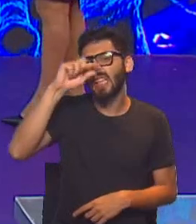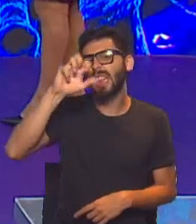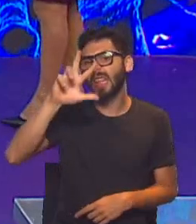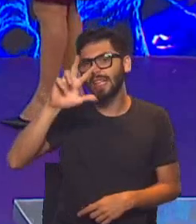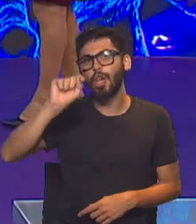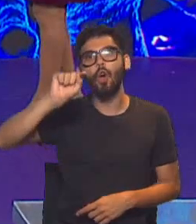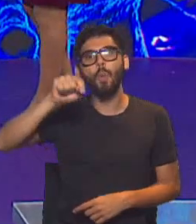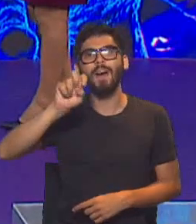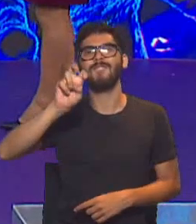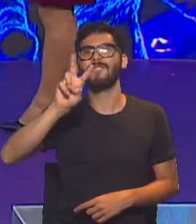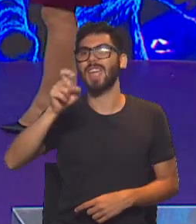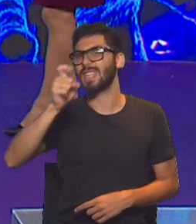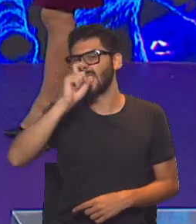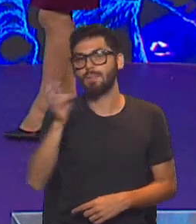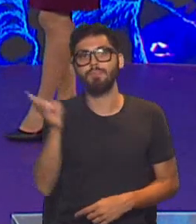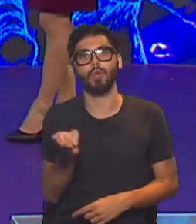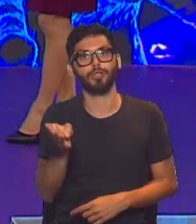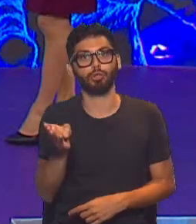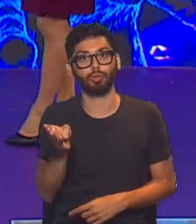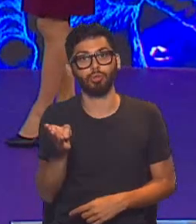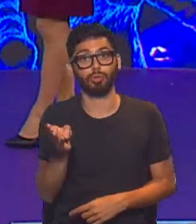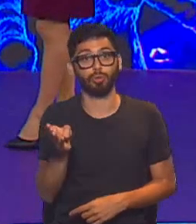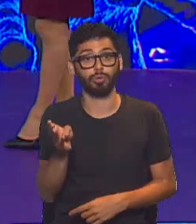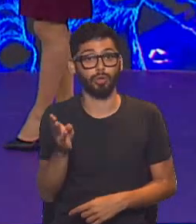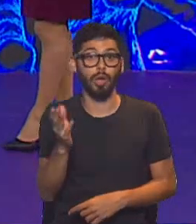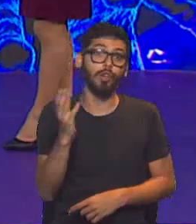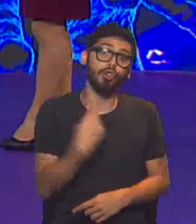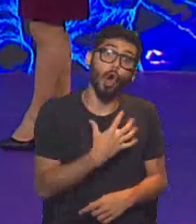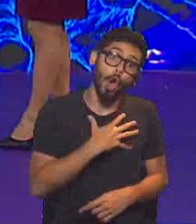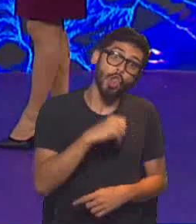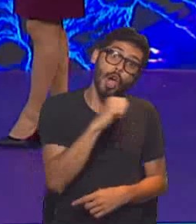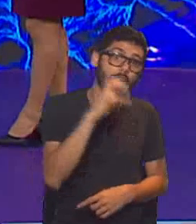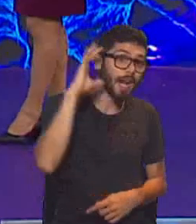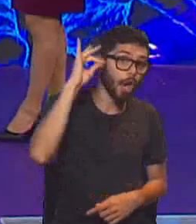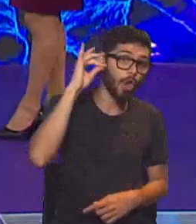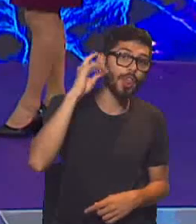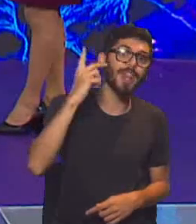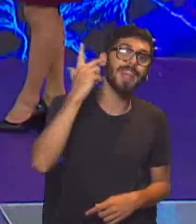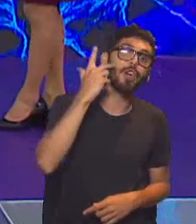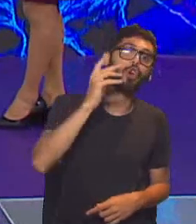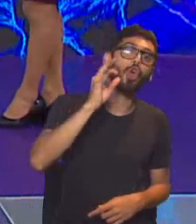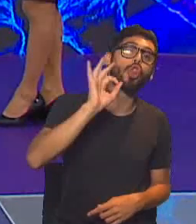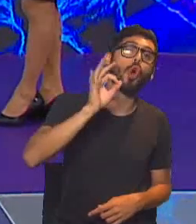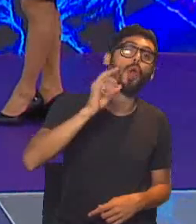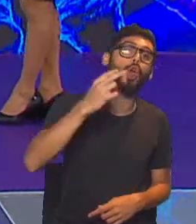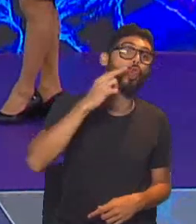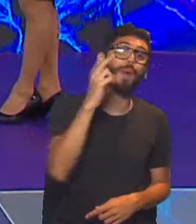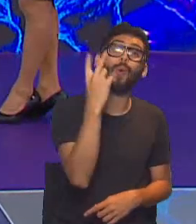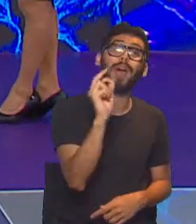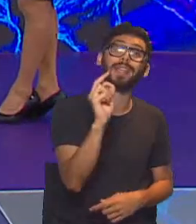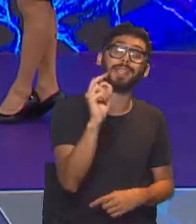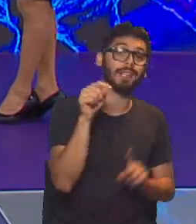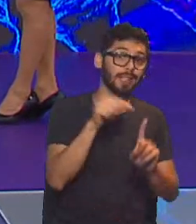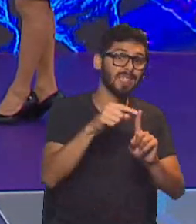.27 por ciento. El máximo que habíamos tenido de tasa de positividad fue el 18 de octubre del 2020 que